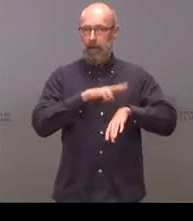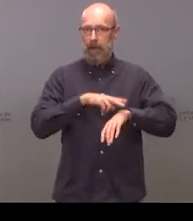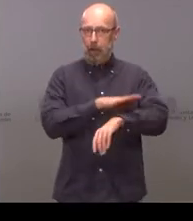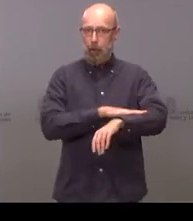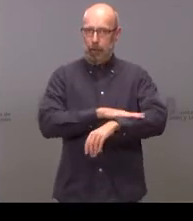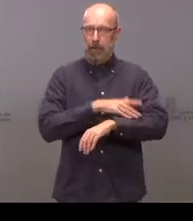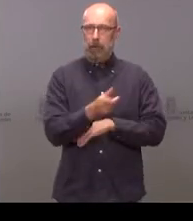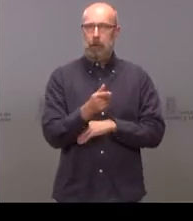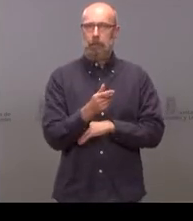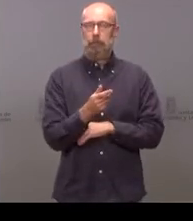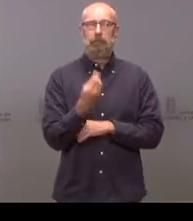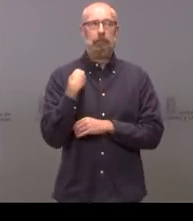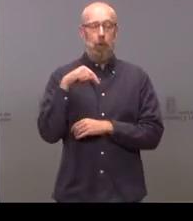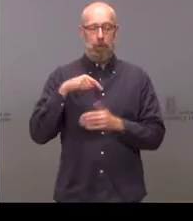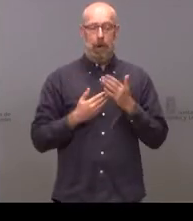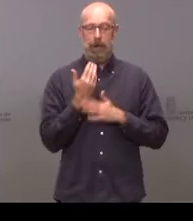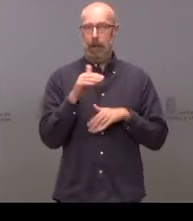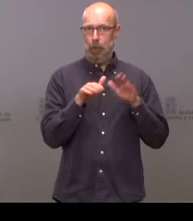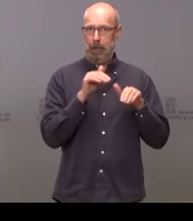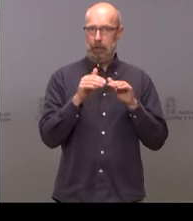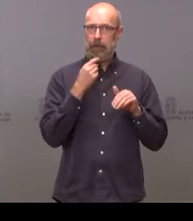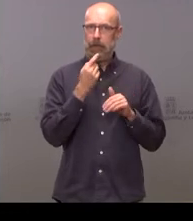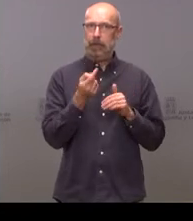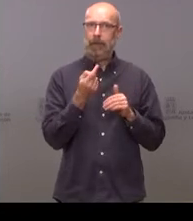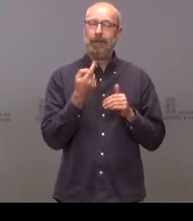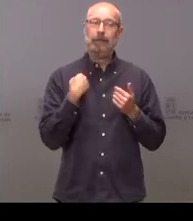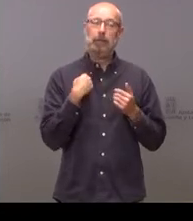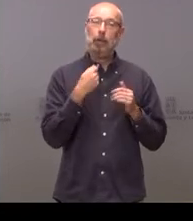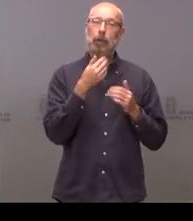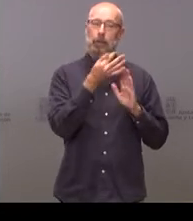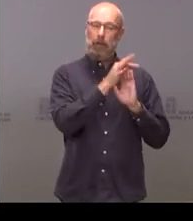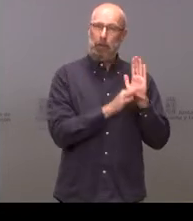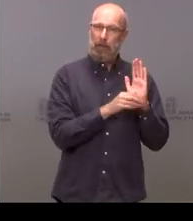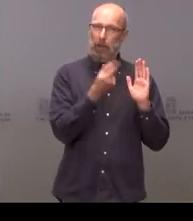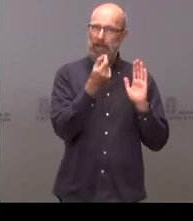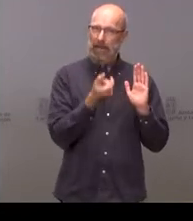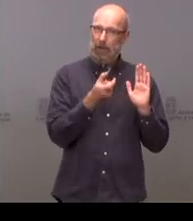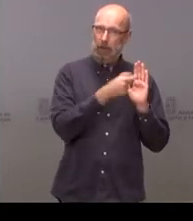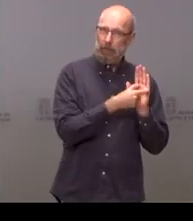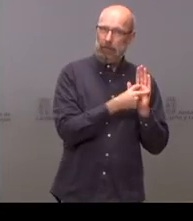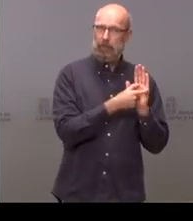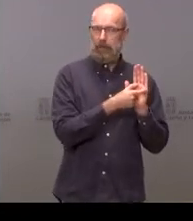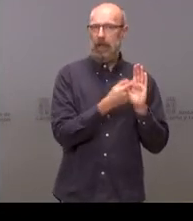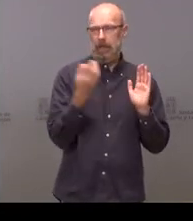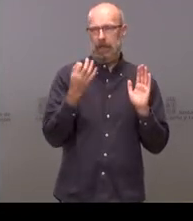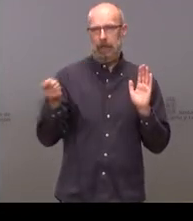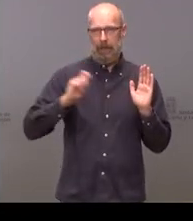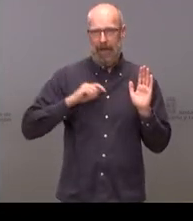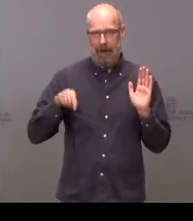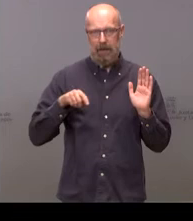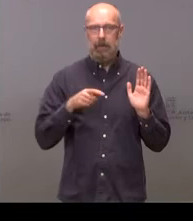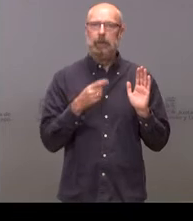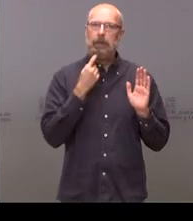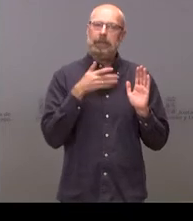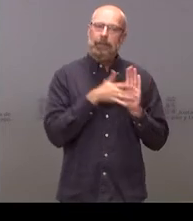convocatoria esta misma mañana ha dicho que el hecho de que en esos presupuestos incluya ese dinero que se le tiene que deudar Castilla y León tendría que hacer que la Junta